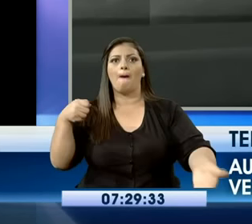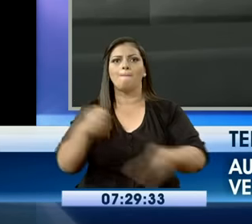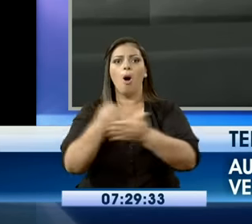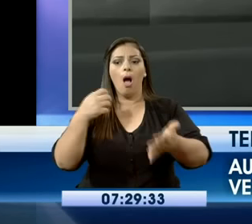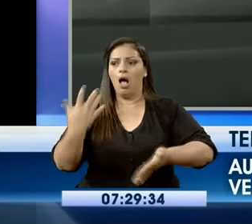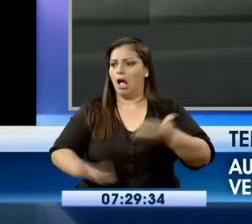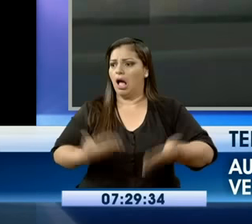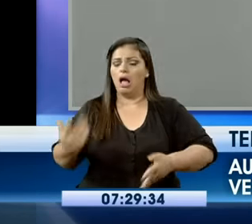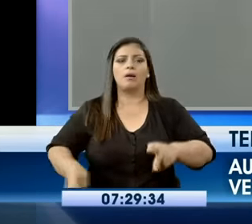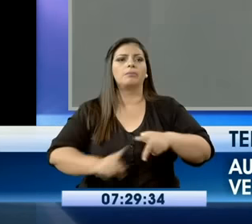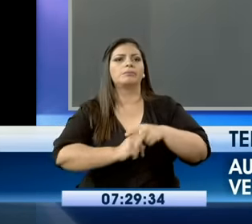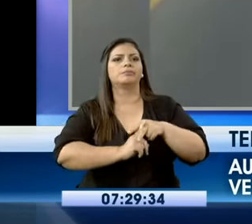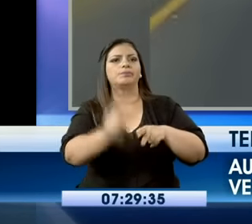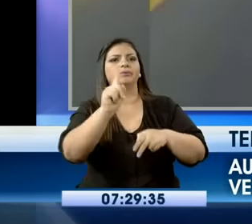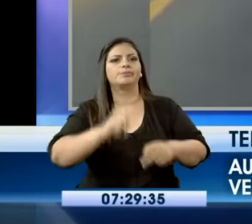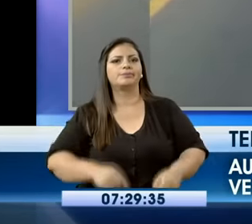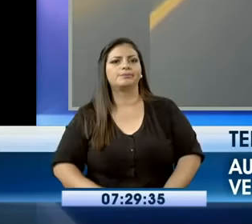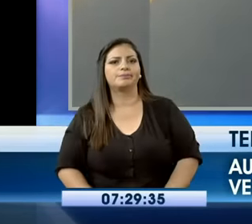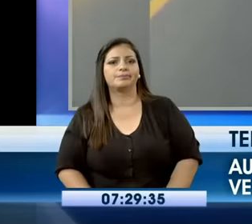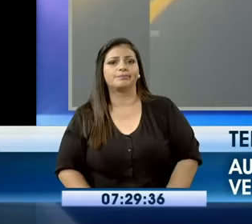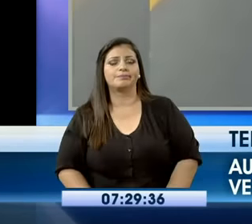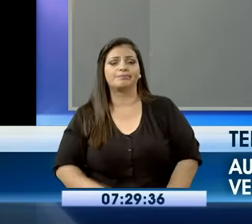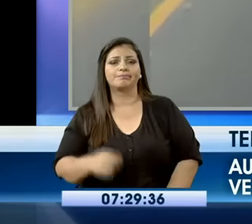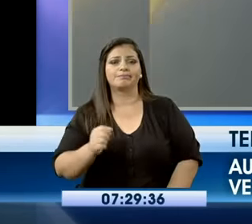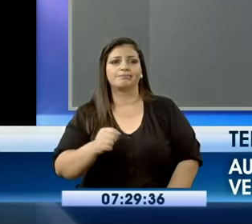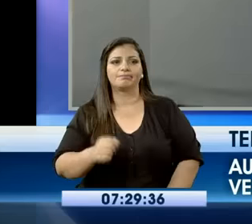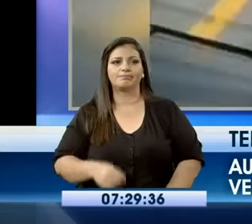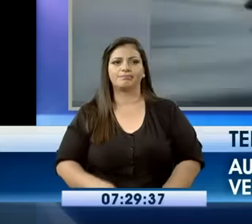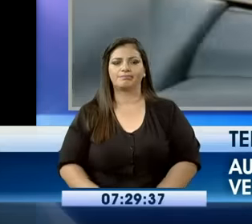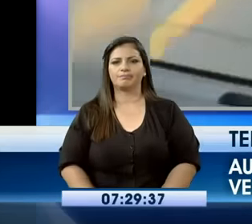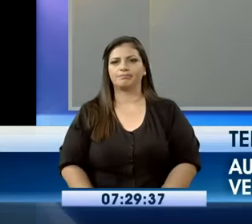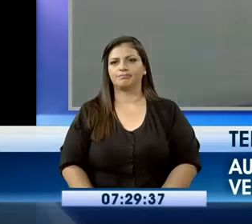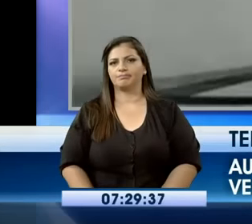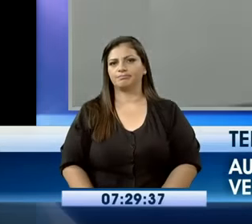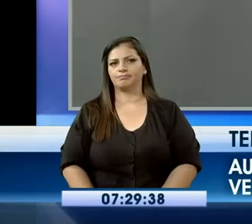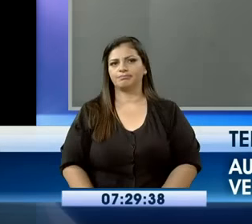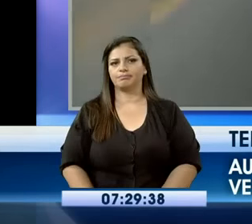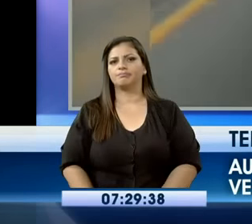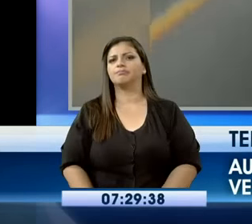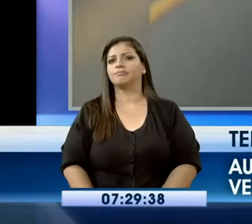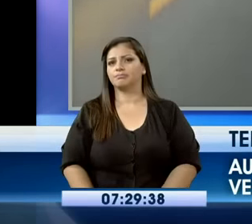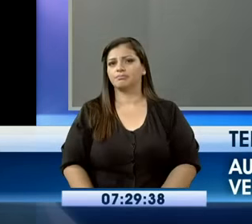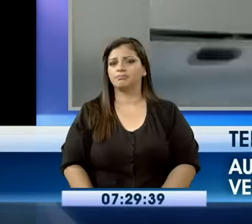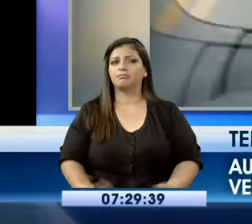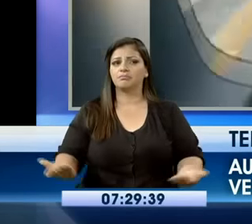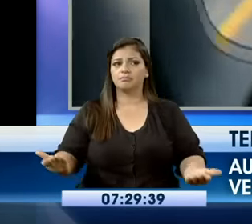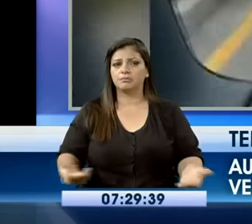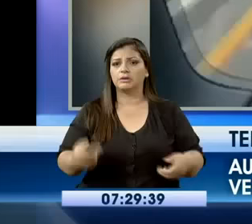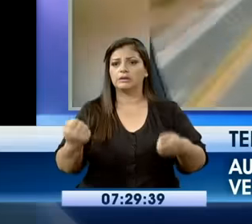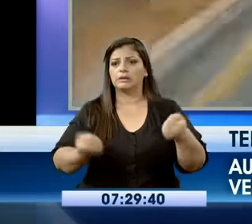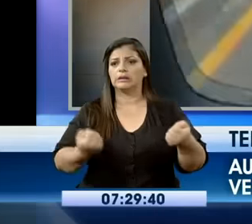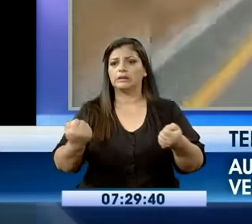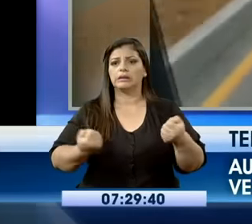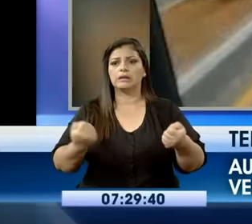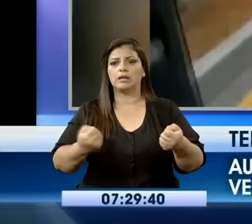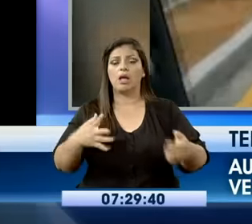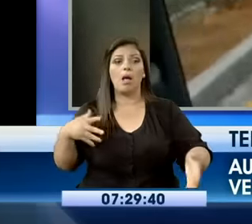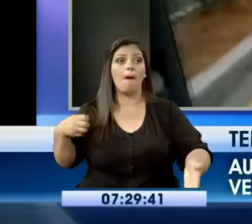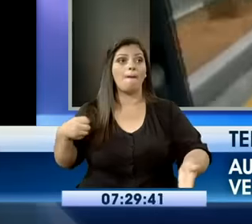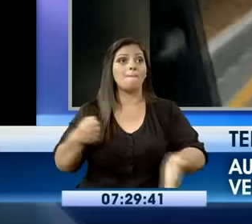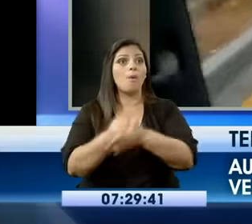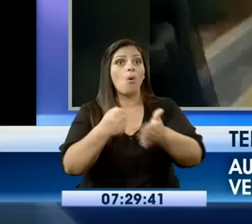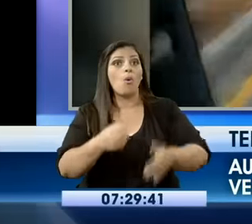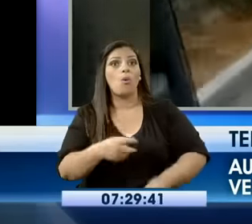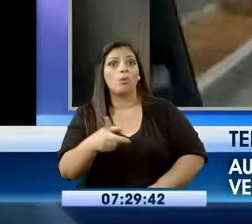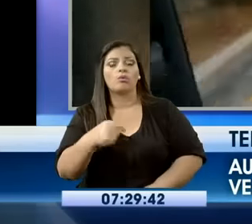Se pintan de colores. De la cooperativa de aquí, se pasan a de acá. Al otro día están manejando otro bus. Así es. Pero en otro lado. Porque